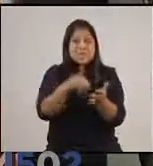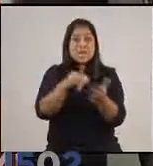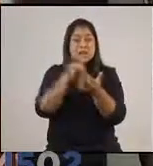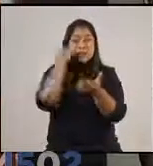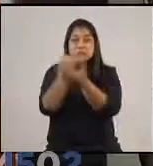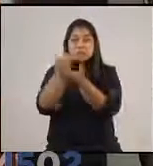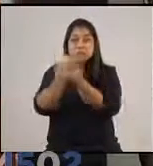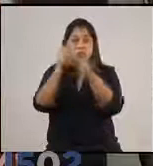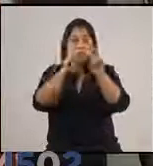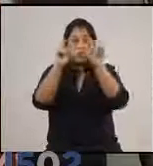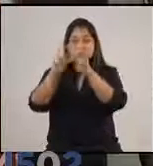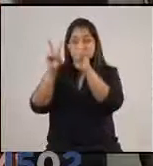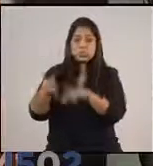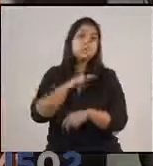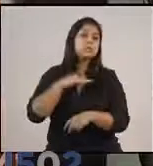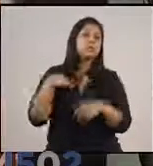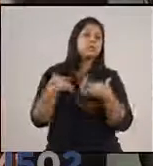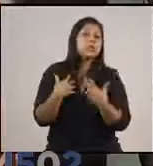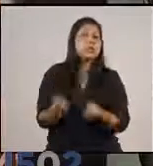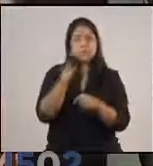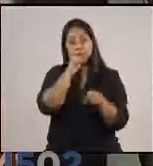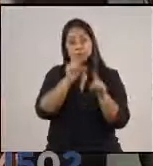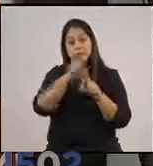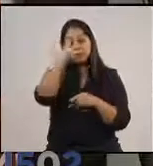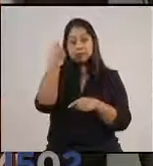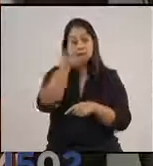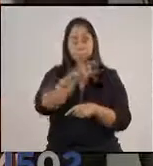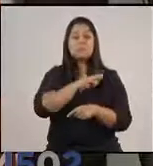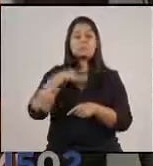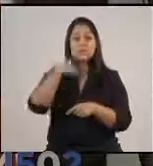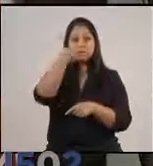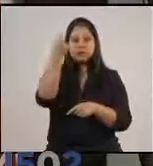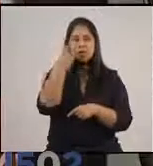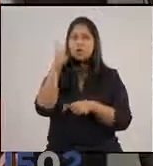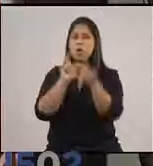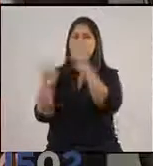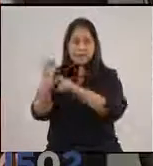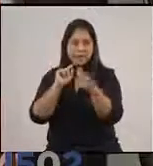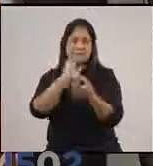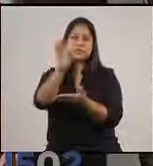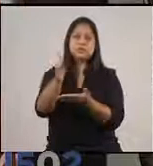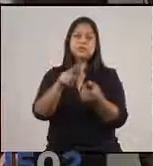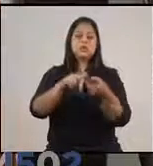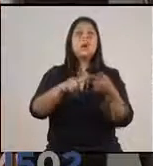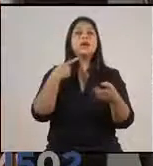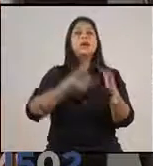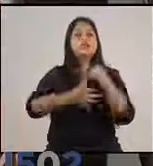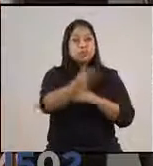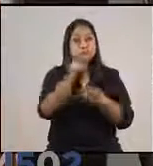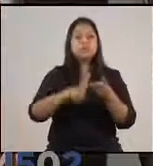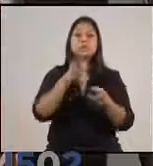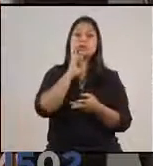de salud pública y el de trabajo. La mitad de ellas ha sido a comercios, 2.500 al transporte y 2.500 a